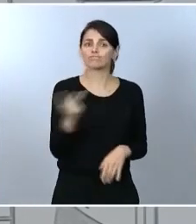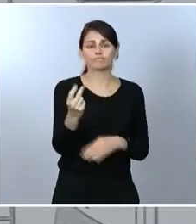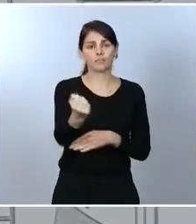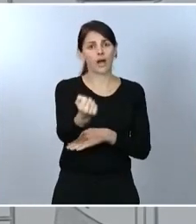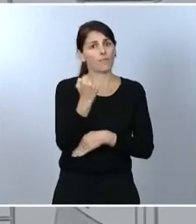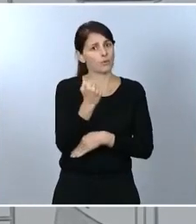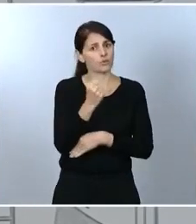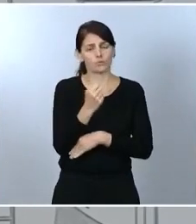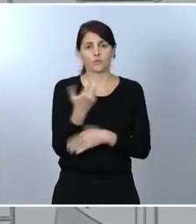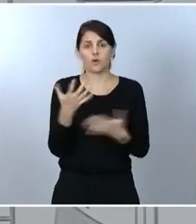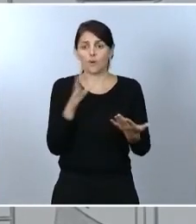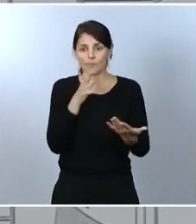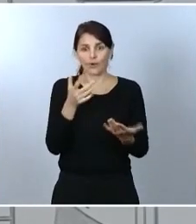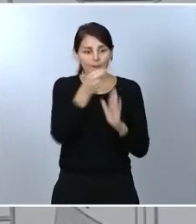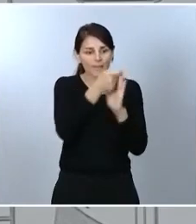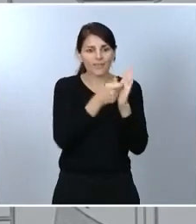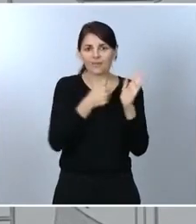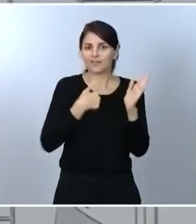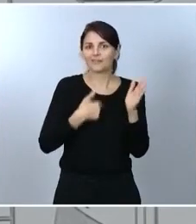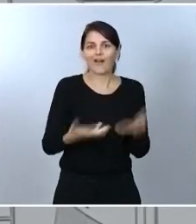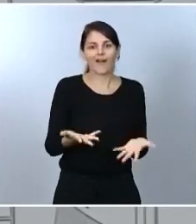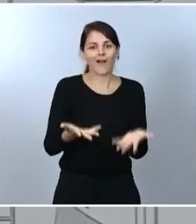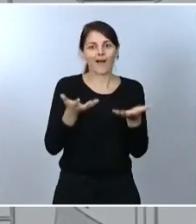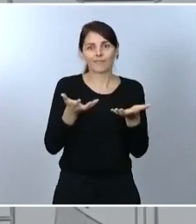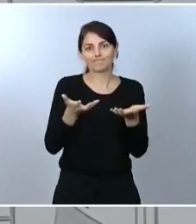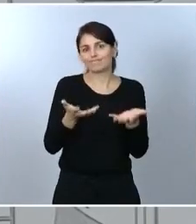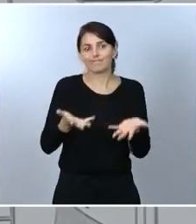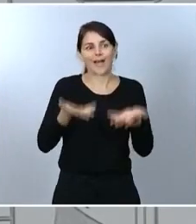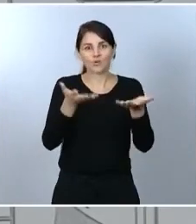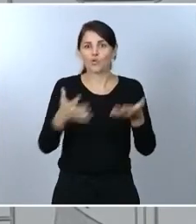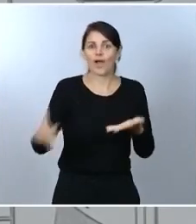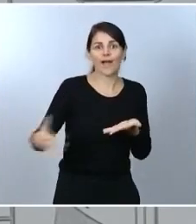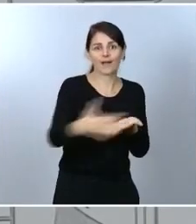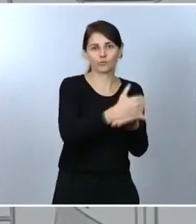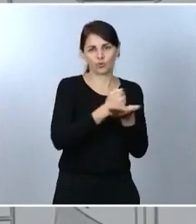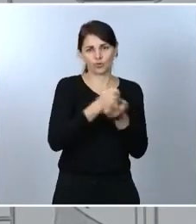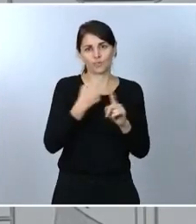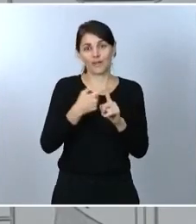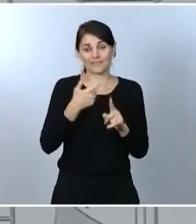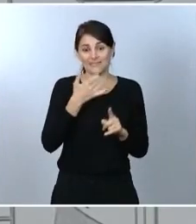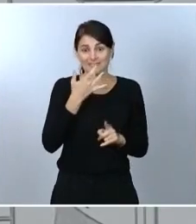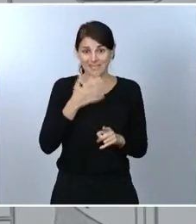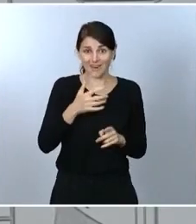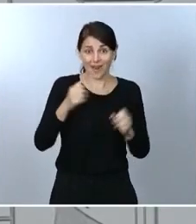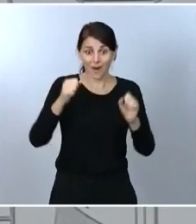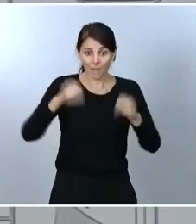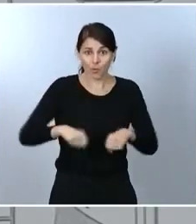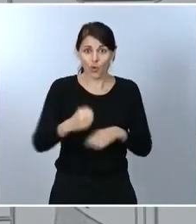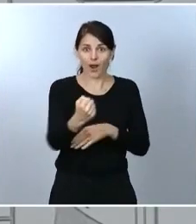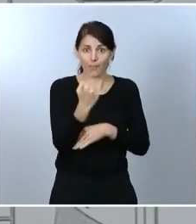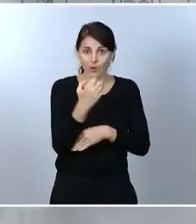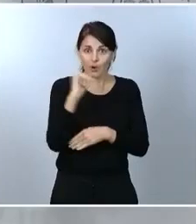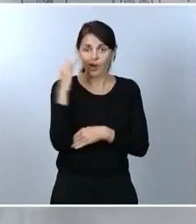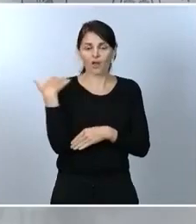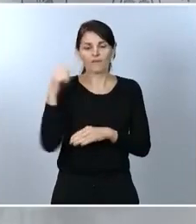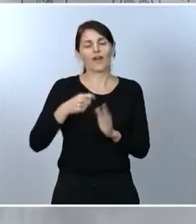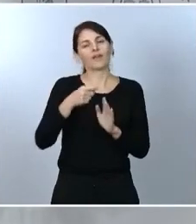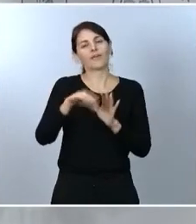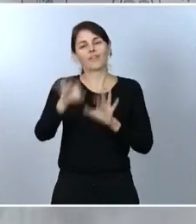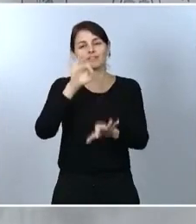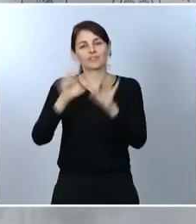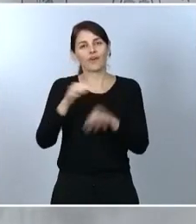y van a facilitar mucho, digamos, la toma de decisiones a estos gobiernos autonómicos. Pregunta ahora